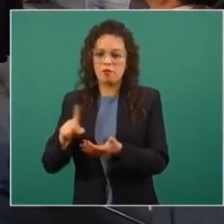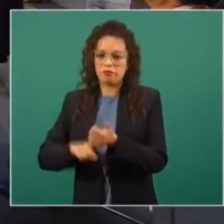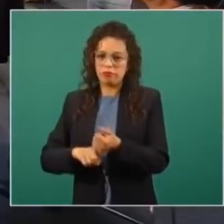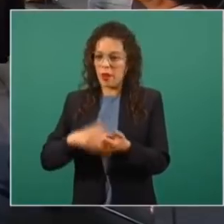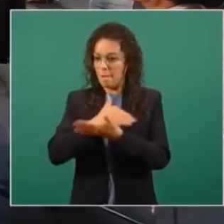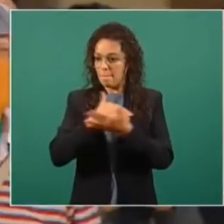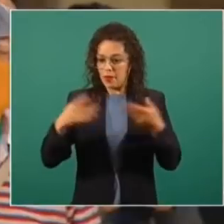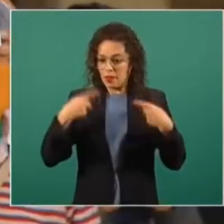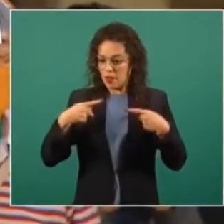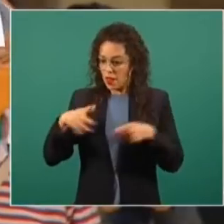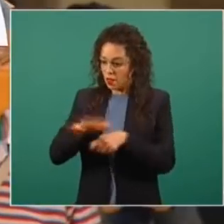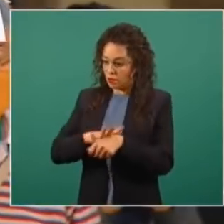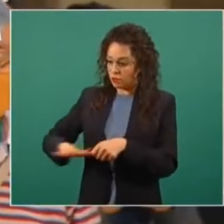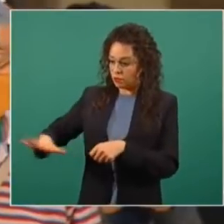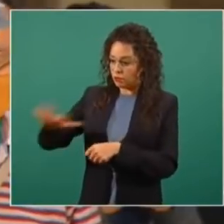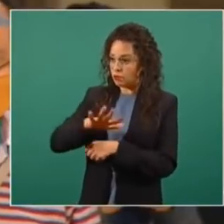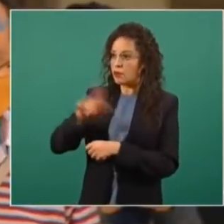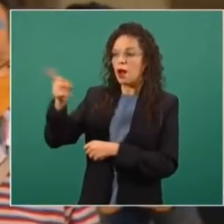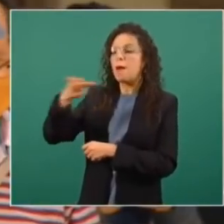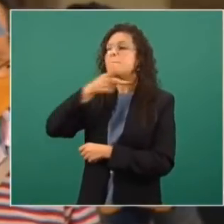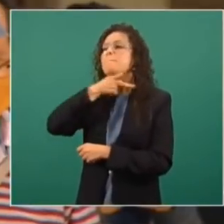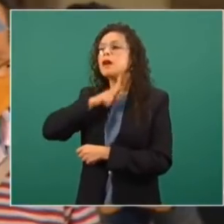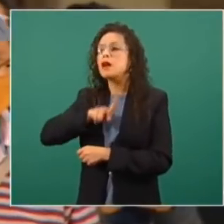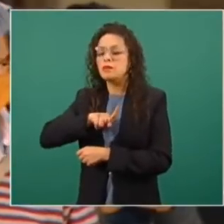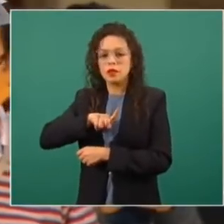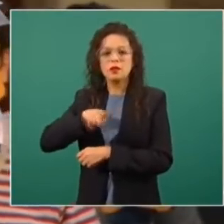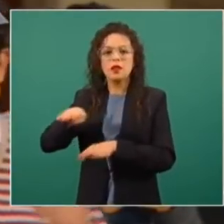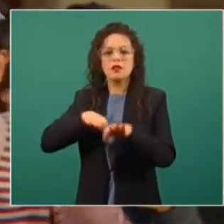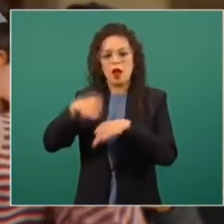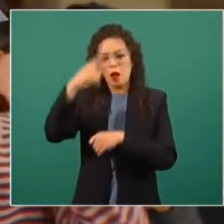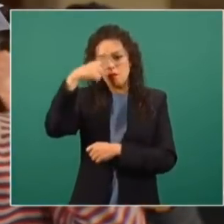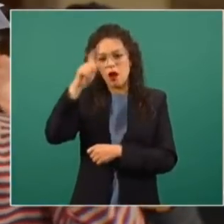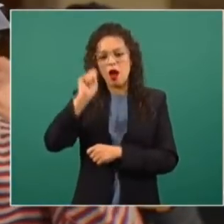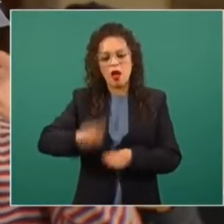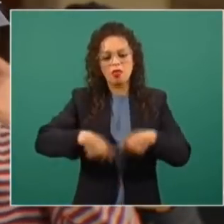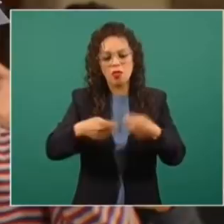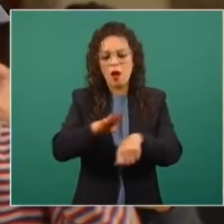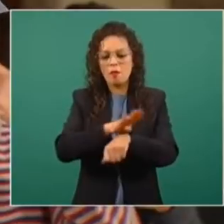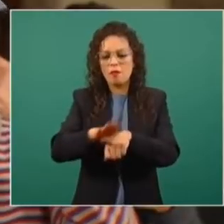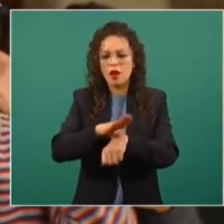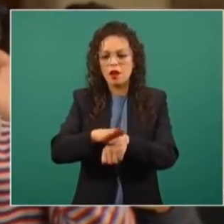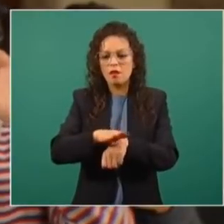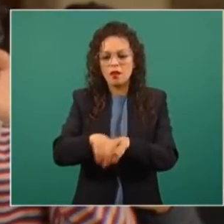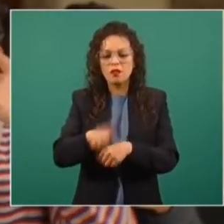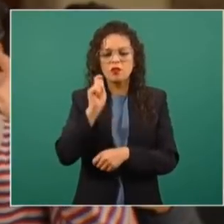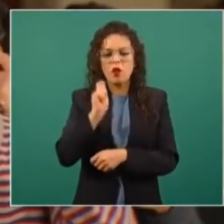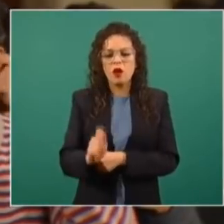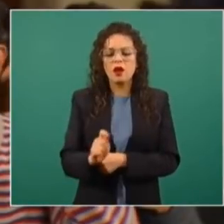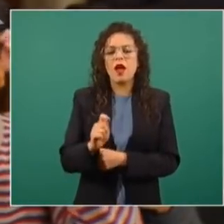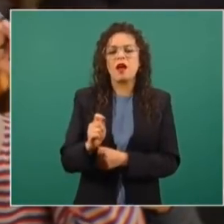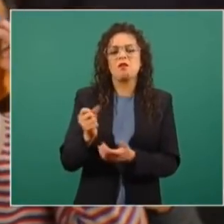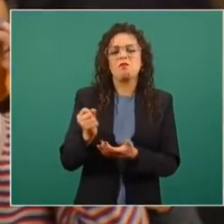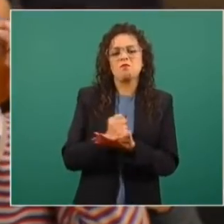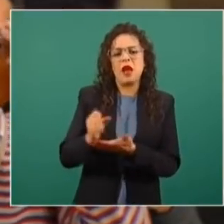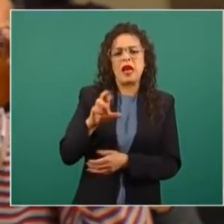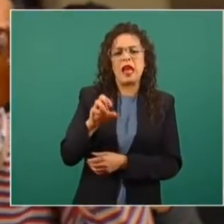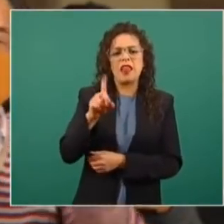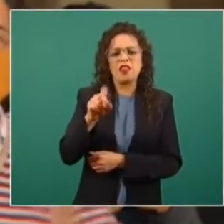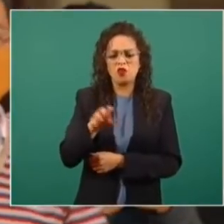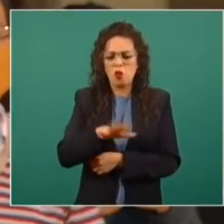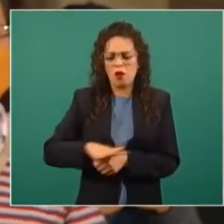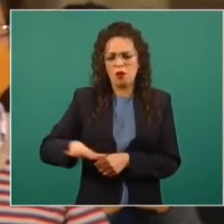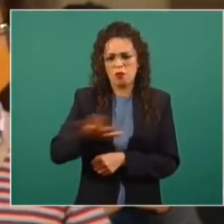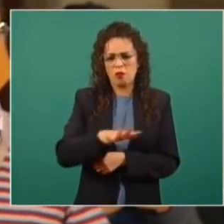Pemex de finanzas trabaja para favorecer a unos cuantos con pagos y créditos. Estos empresarios piden piso